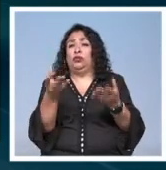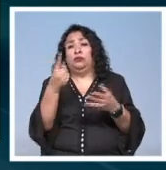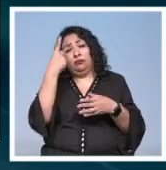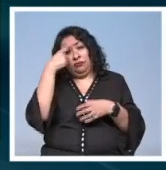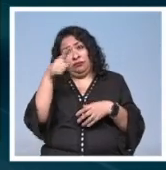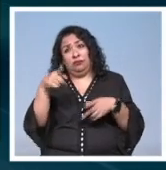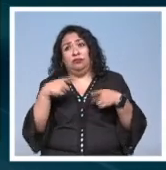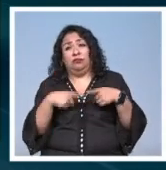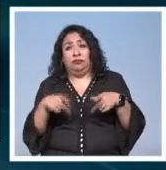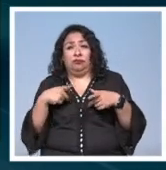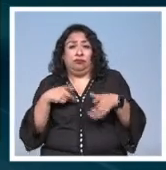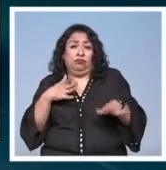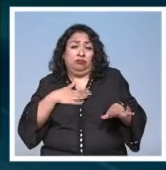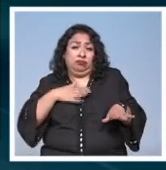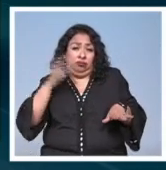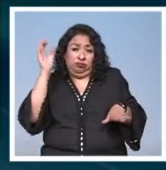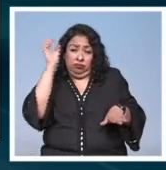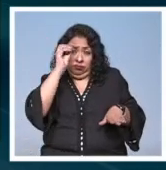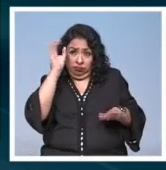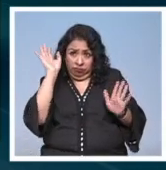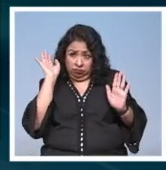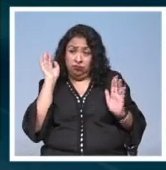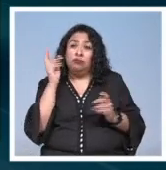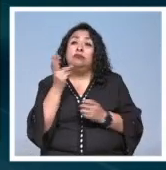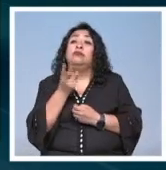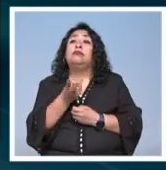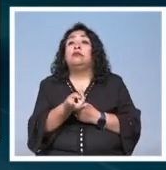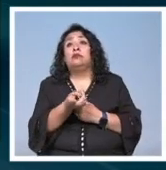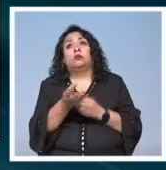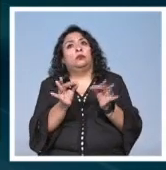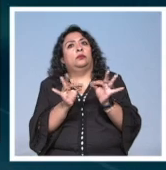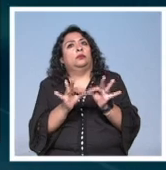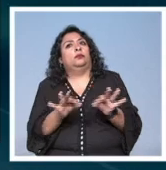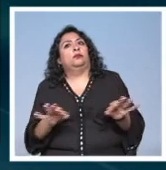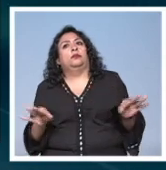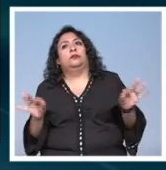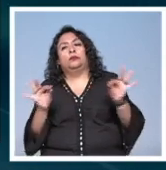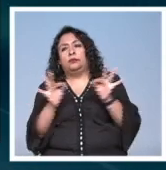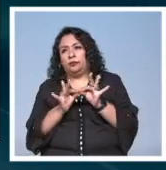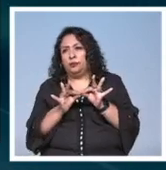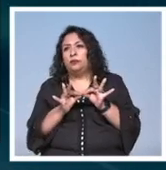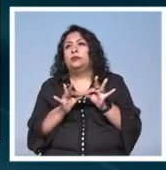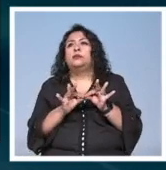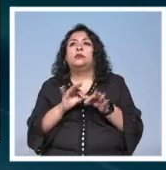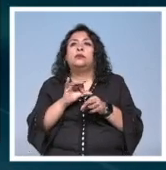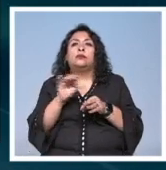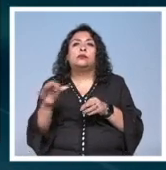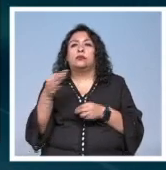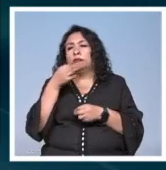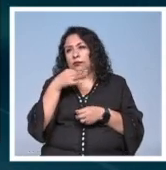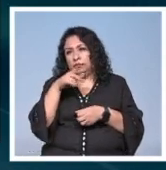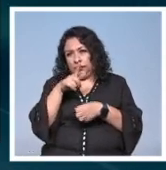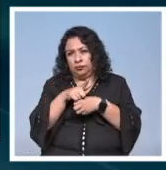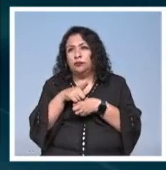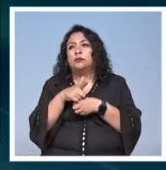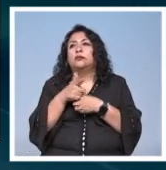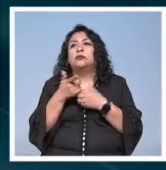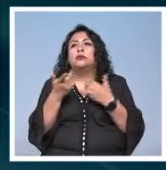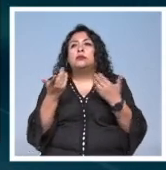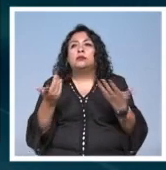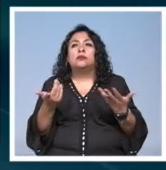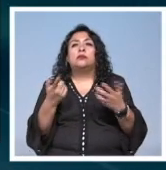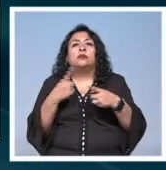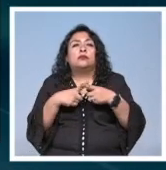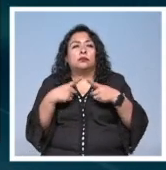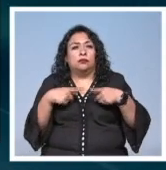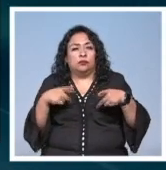público y me parece que es una parte fundamental del festival, acercar a los